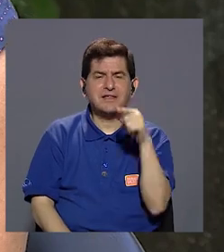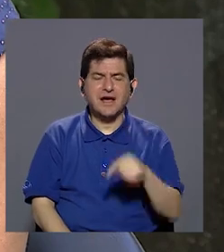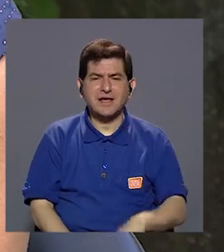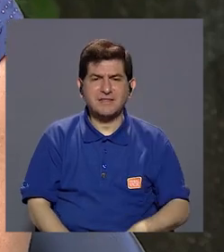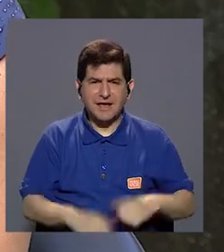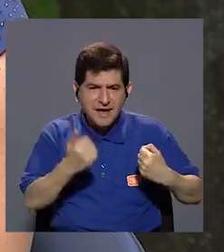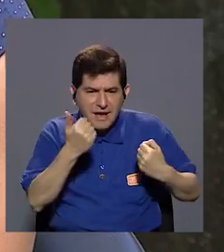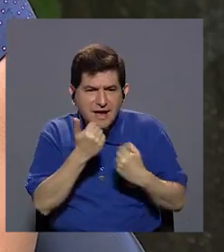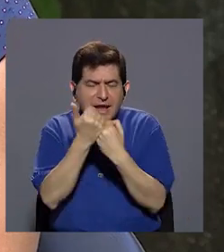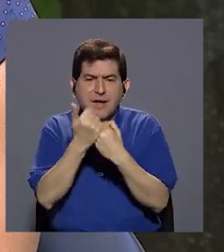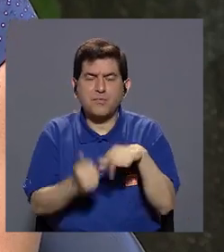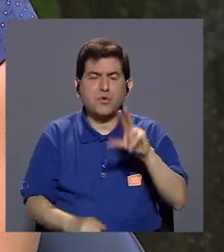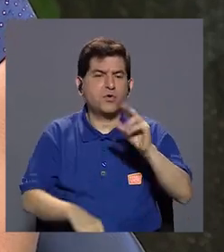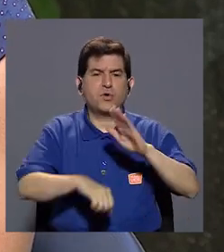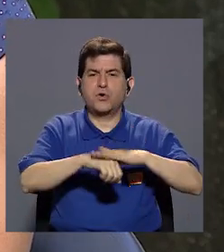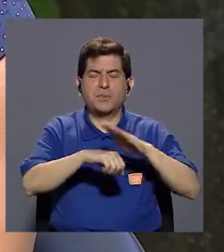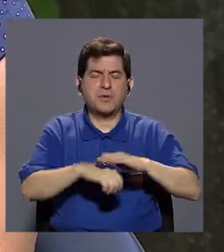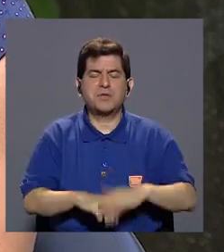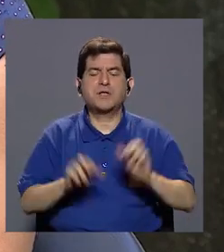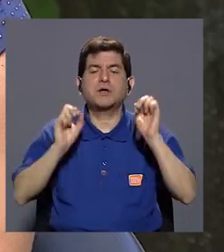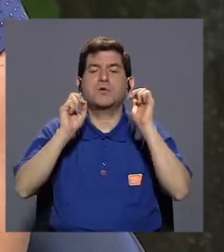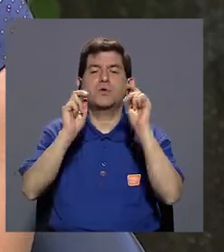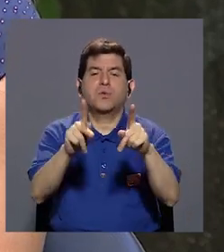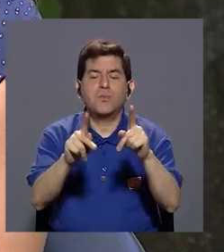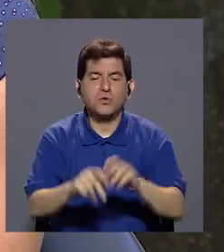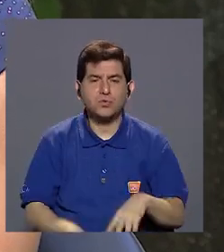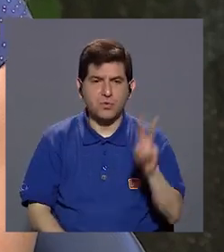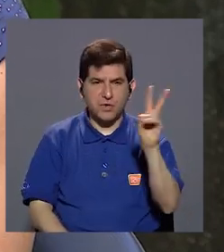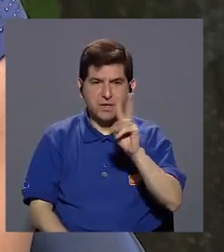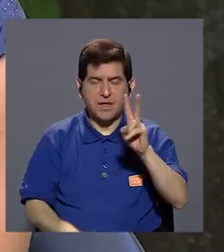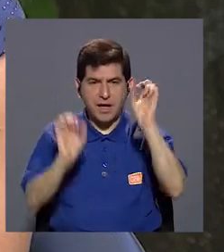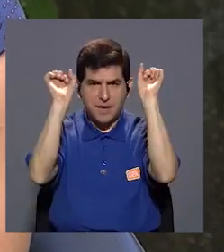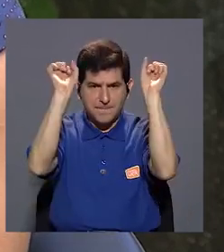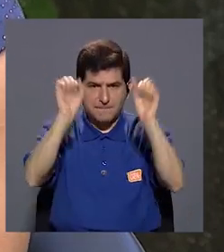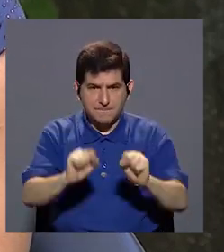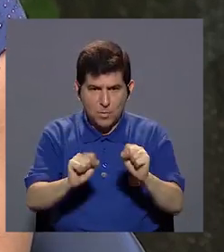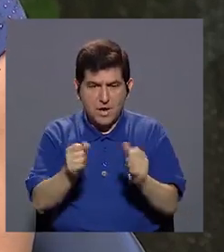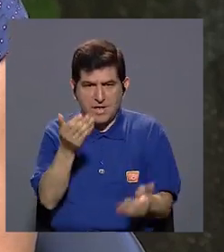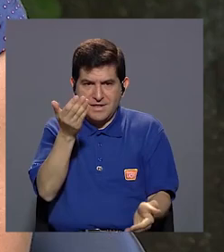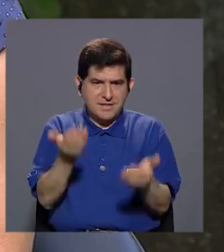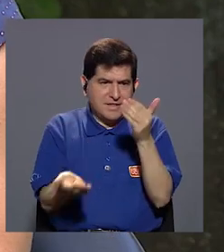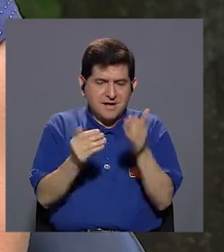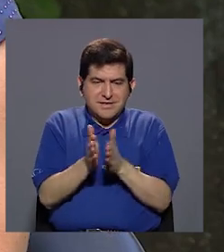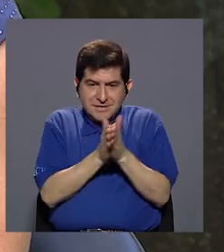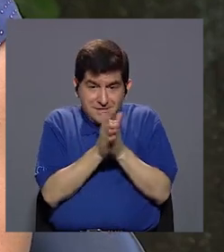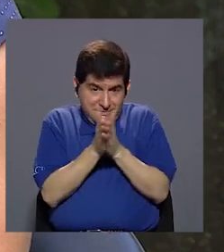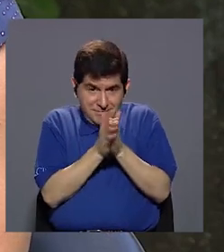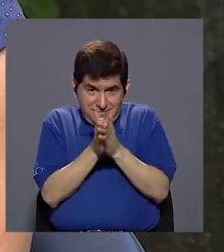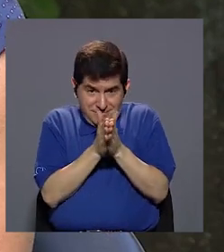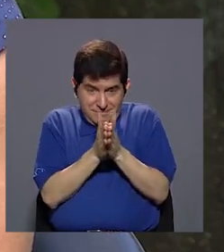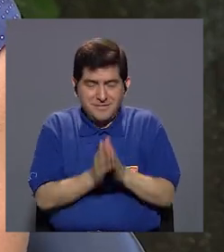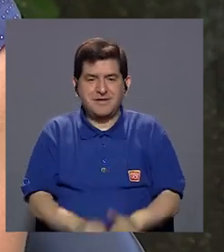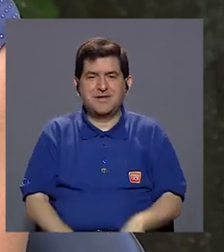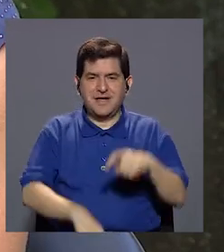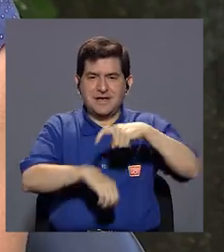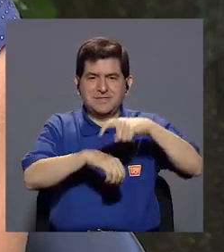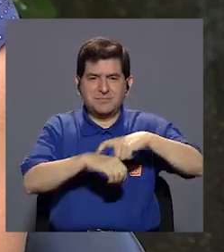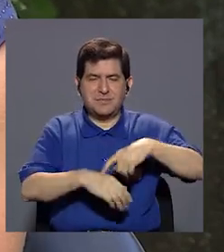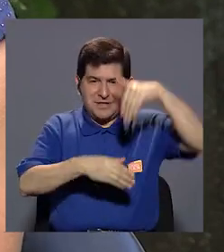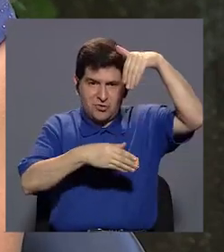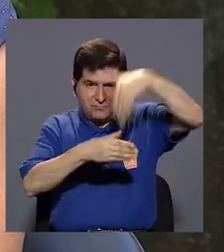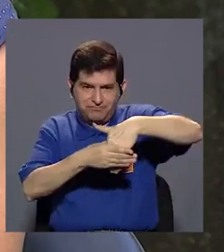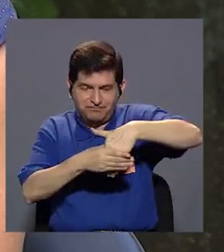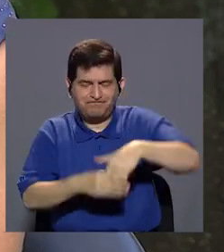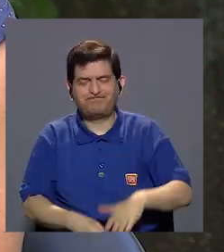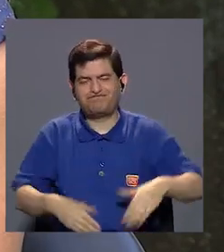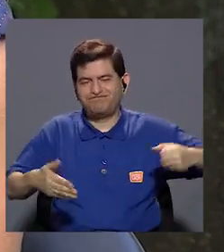refuerzos es no dejar como ventanas donde el virus pueda, este, aprovecharse, ¿verdad?, y entrar. Porque,